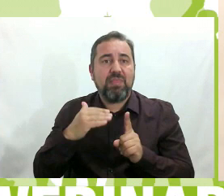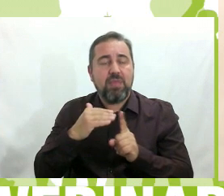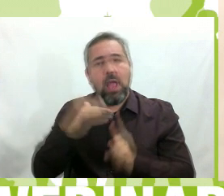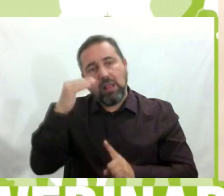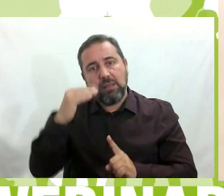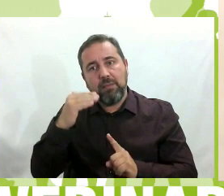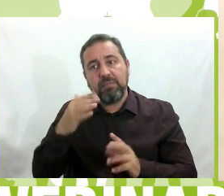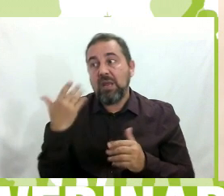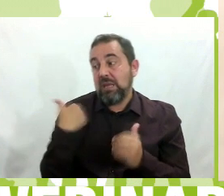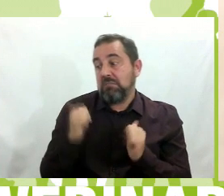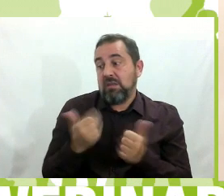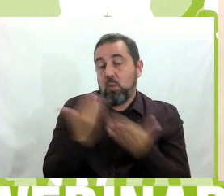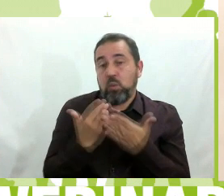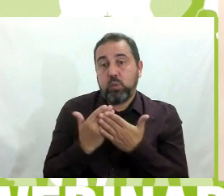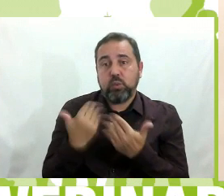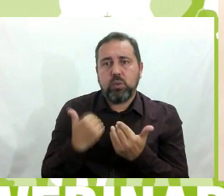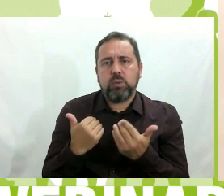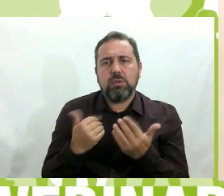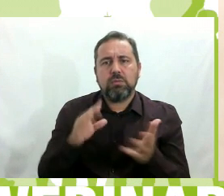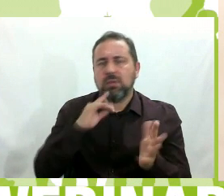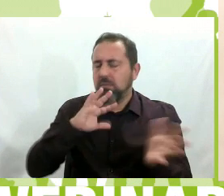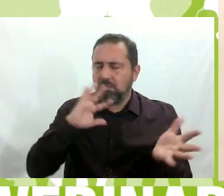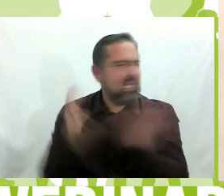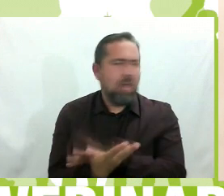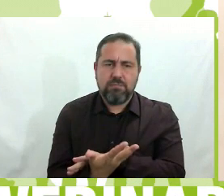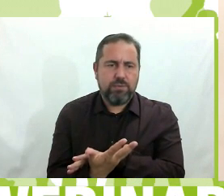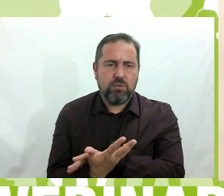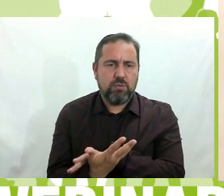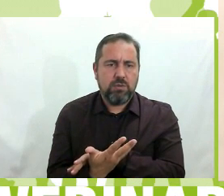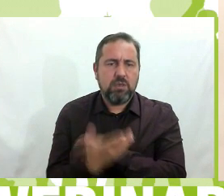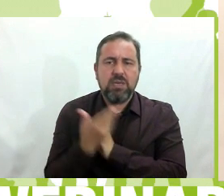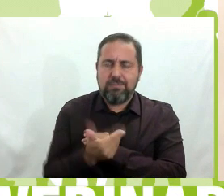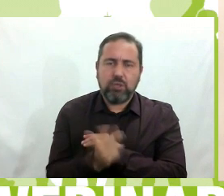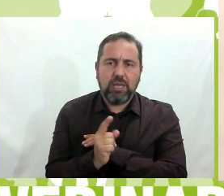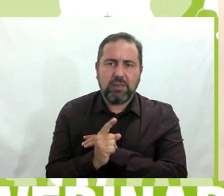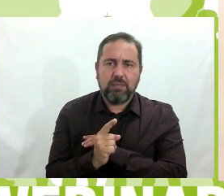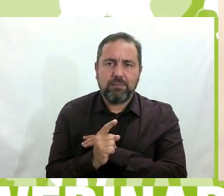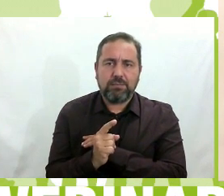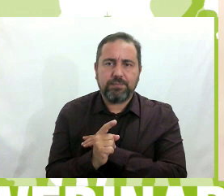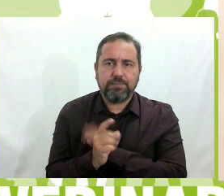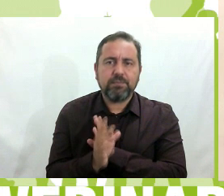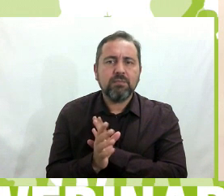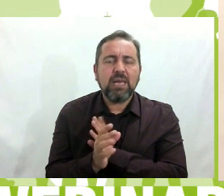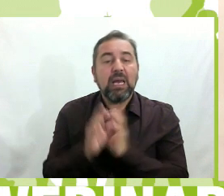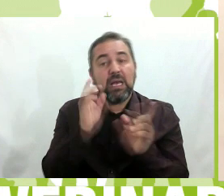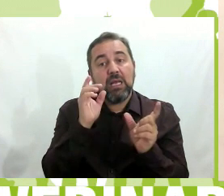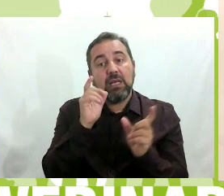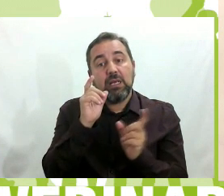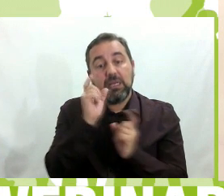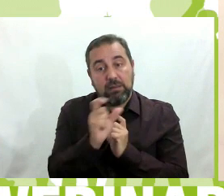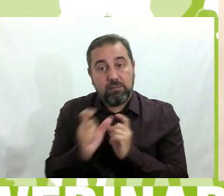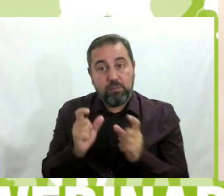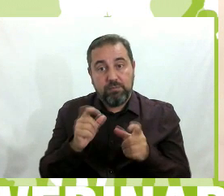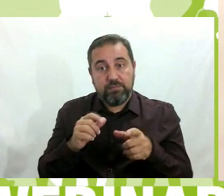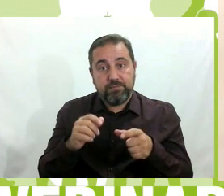serie de cursos, sufrió un giro, un cambio muy importante. La gente, la población